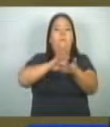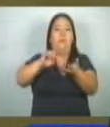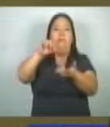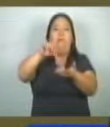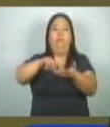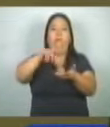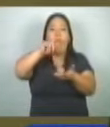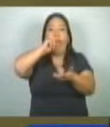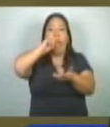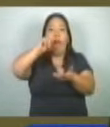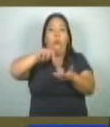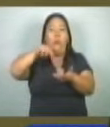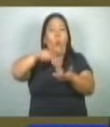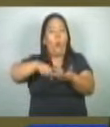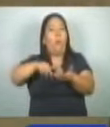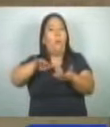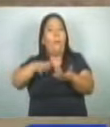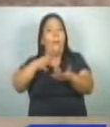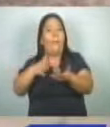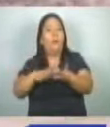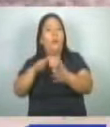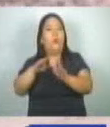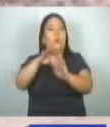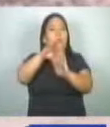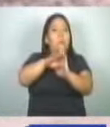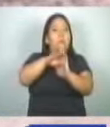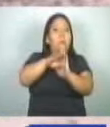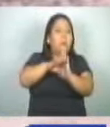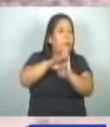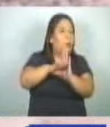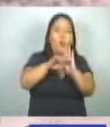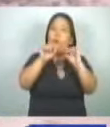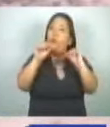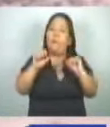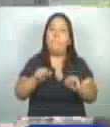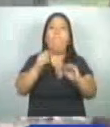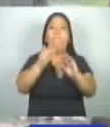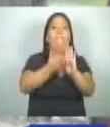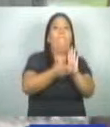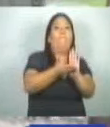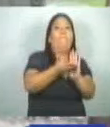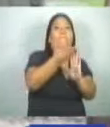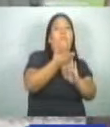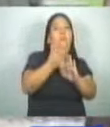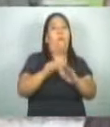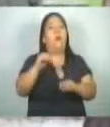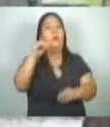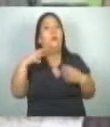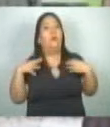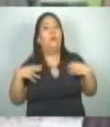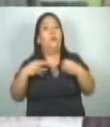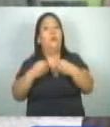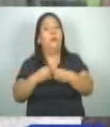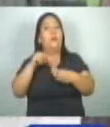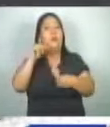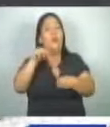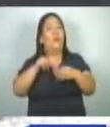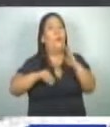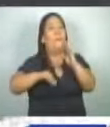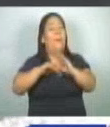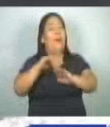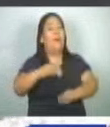ambiente condiciona y reduce el crecimiento económico y el progreso social. Multiplica y